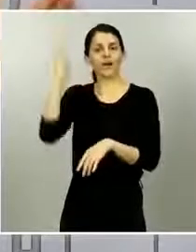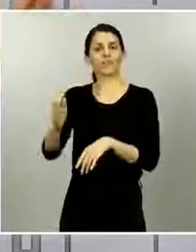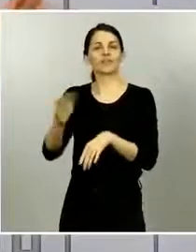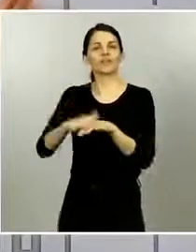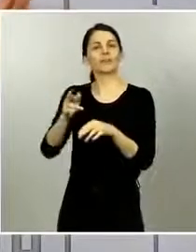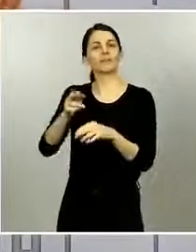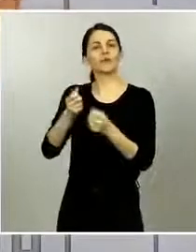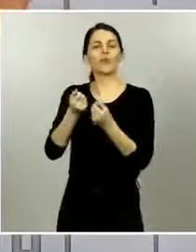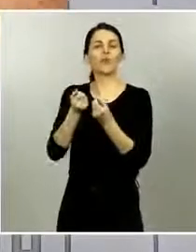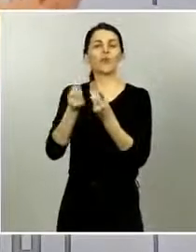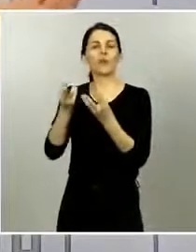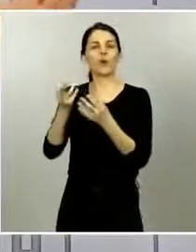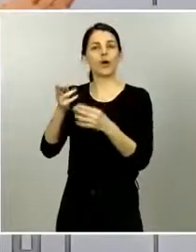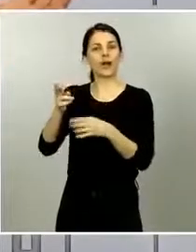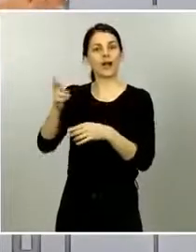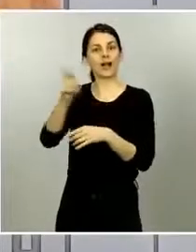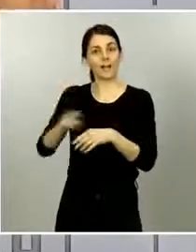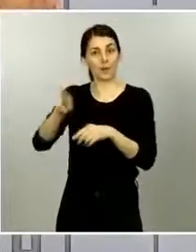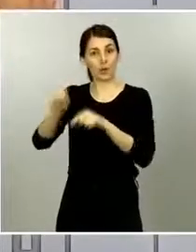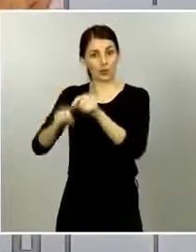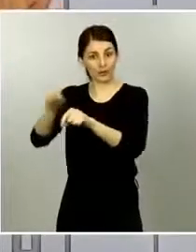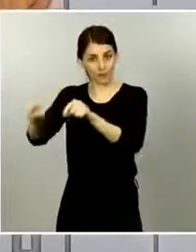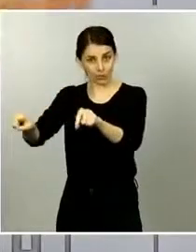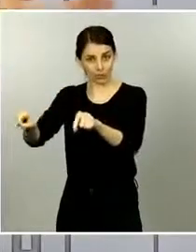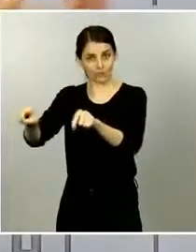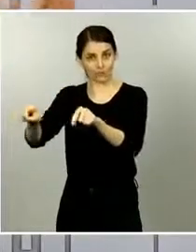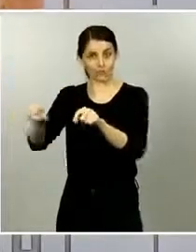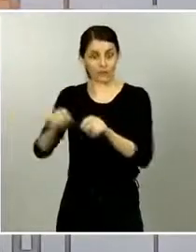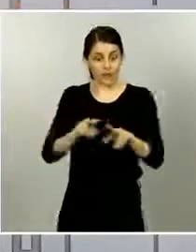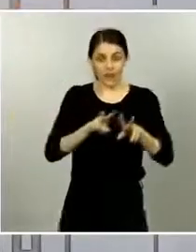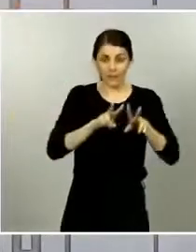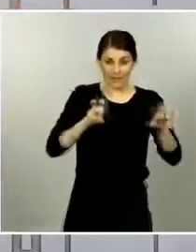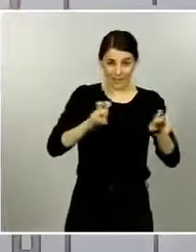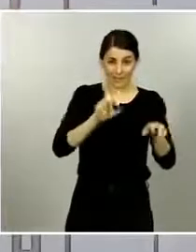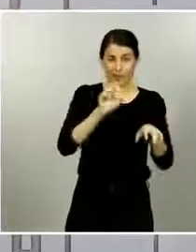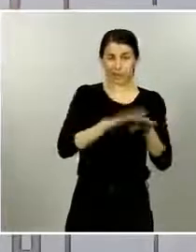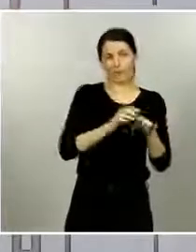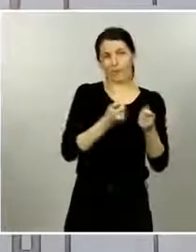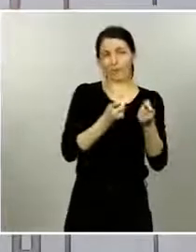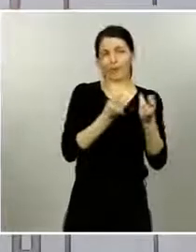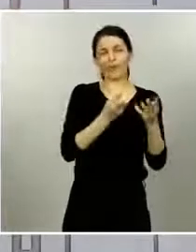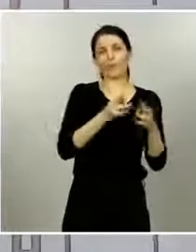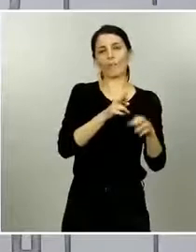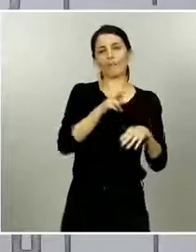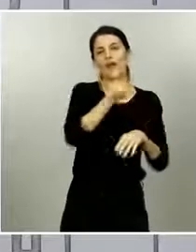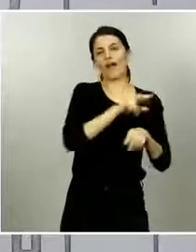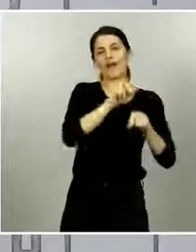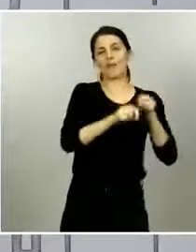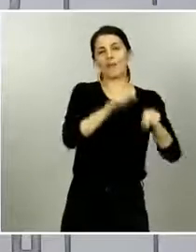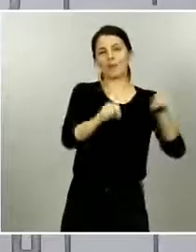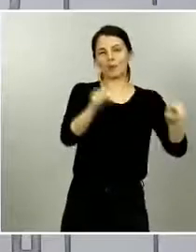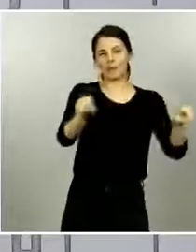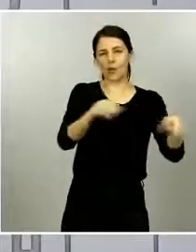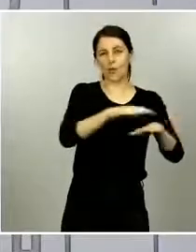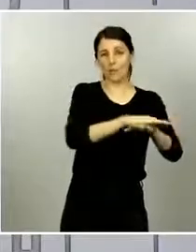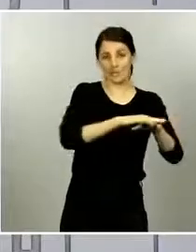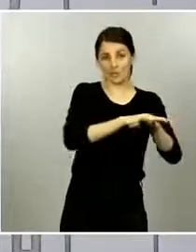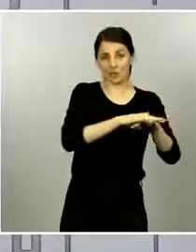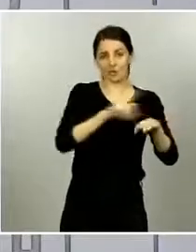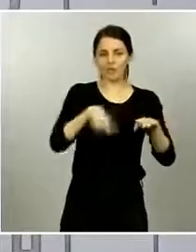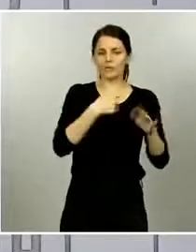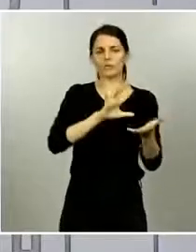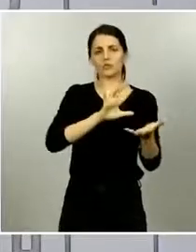casos afecta a la evolución del número reproductivo es un número reproductivo que inicialmente era el número